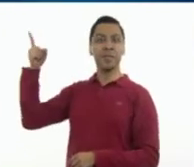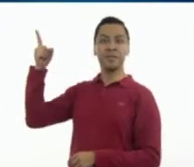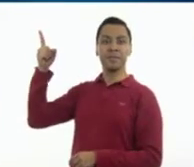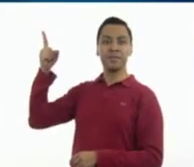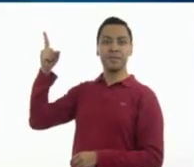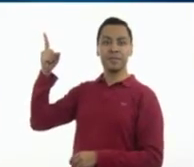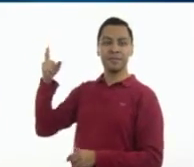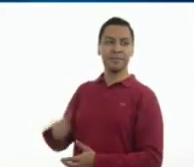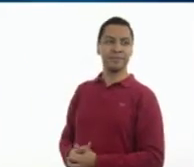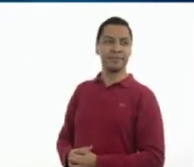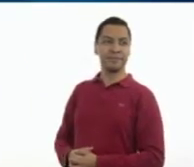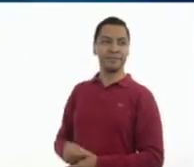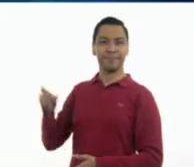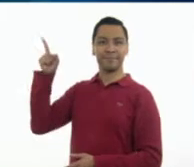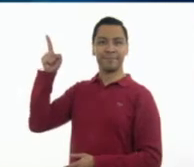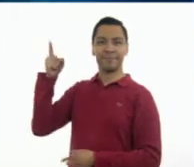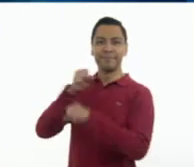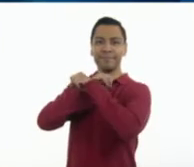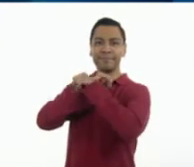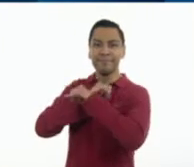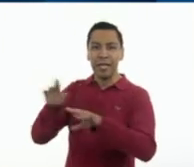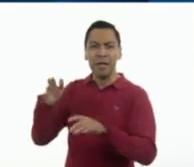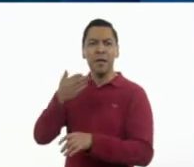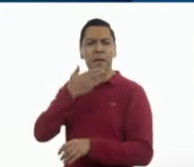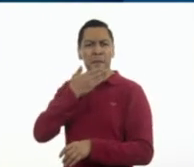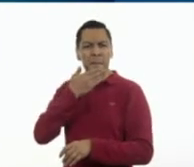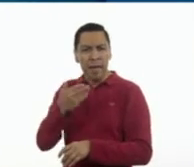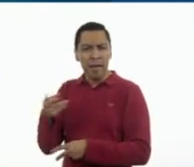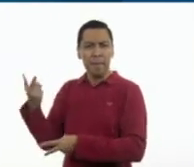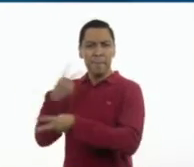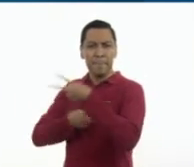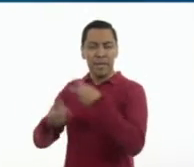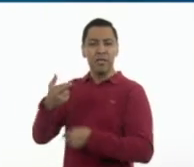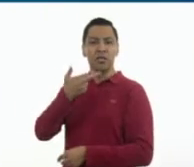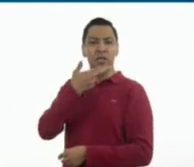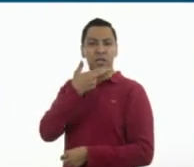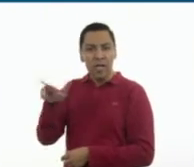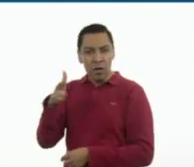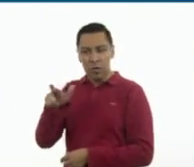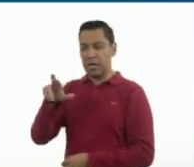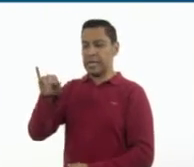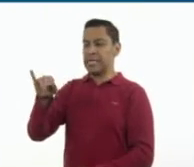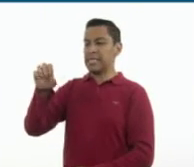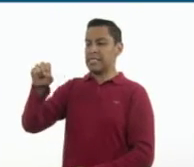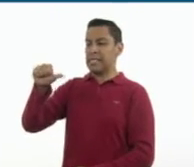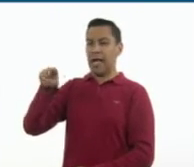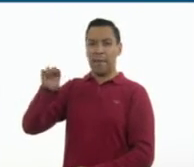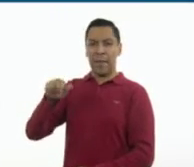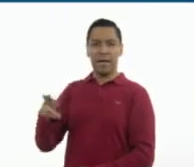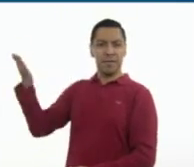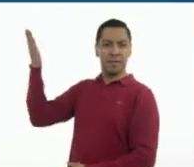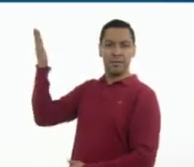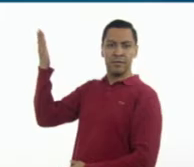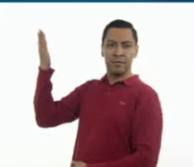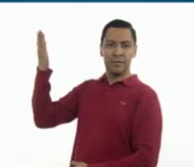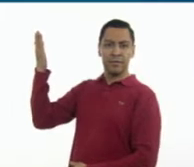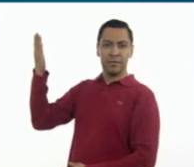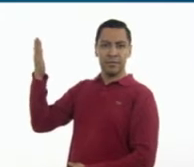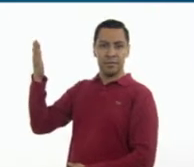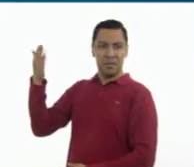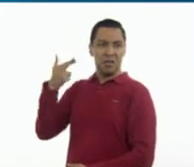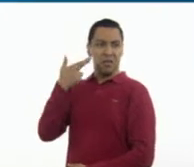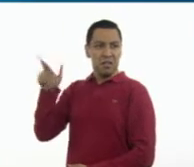Mira, es un anuncio, dice, bienvenidos a su restaurante, Isamar. Es rico. Frio, lancha,